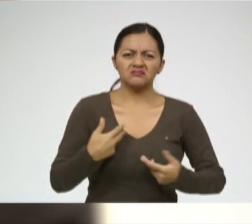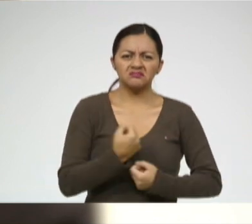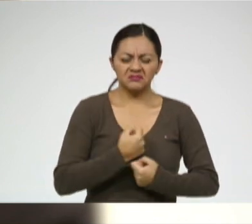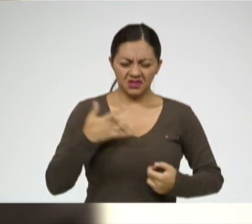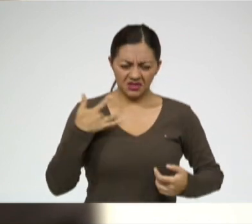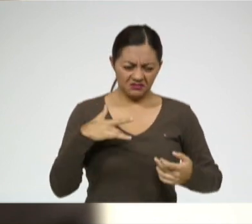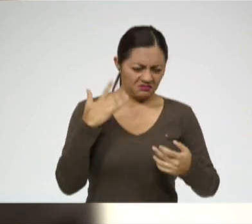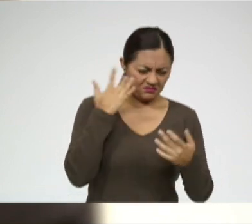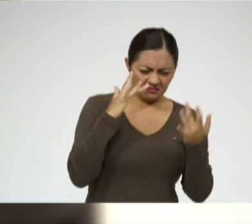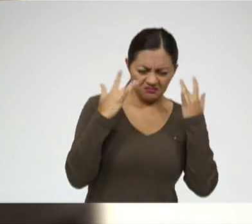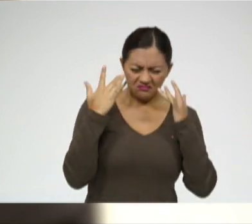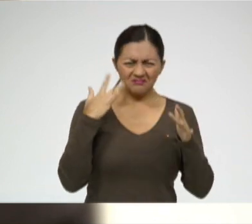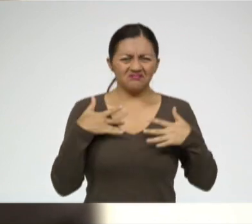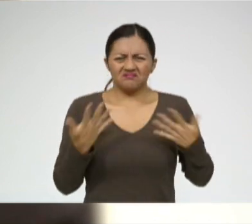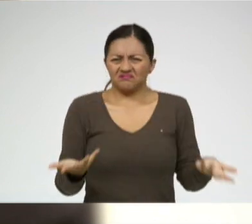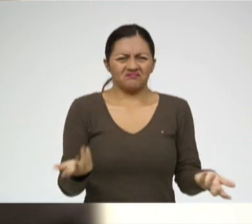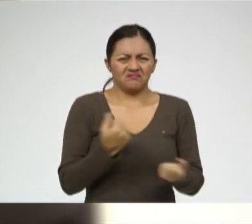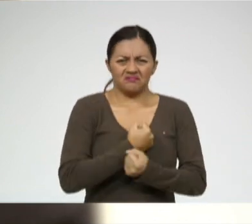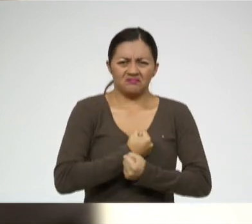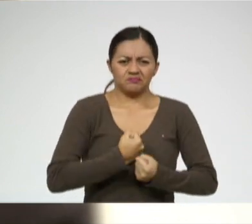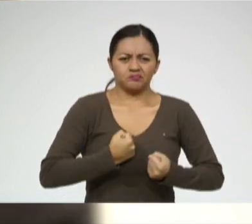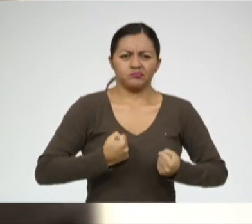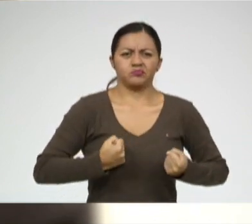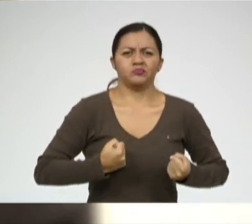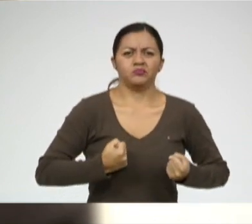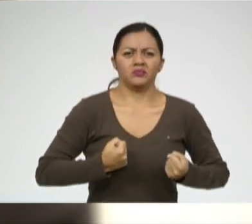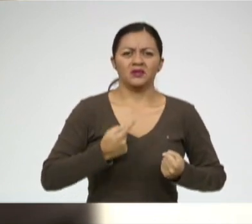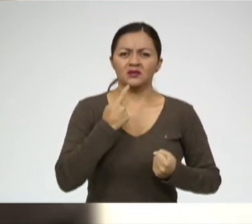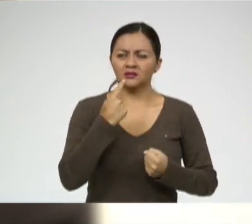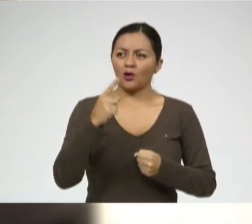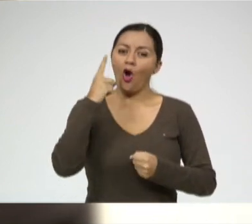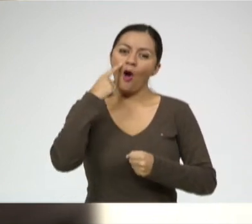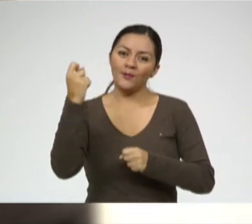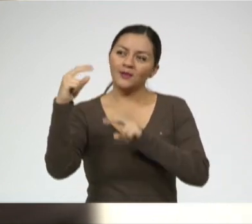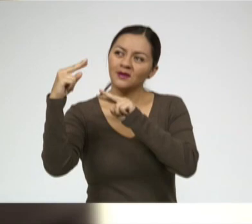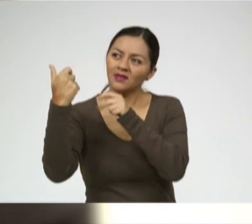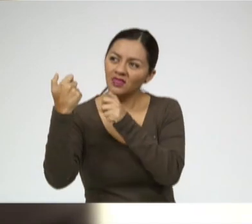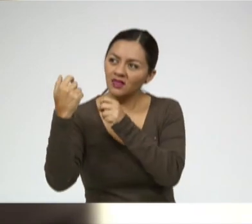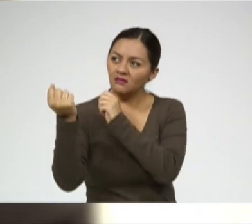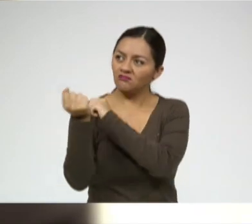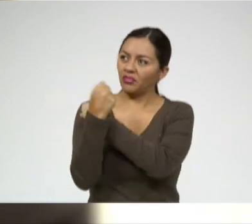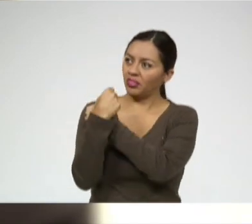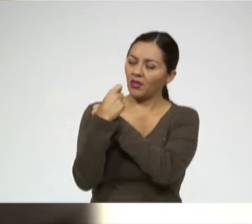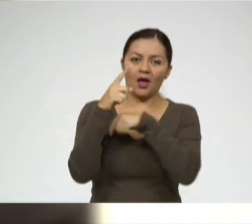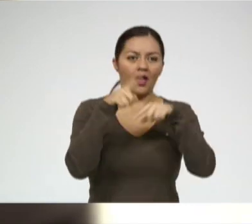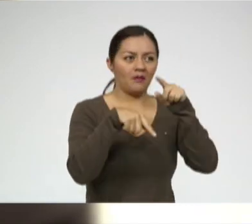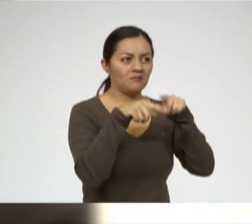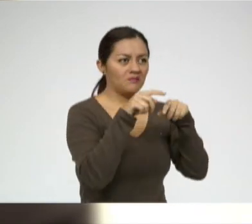empieza a ver que tú empiezas a fijarte por el sexo opuesto o ya tienes amigos.